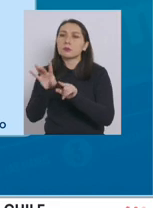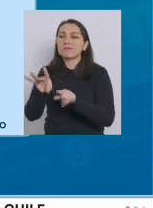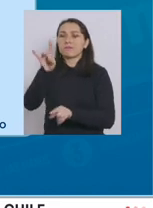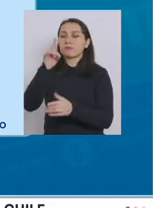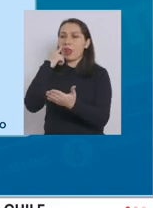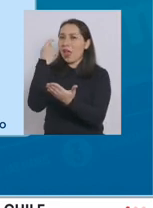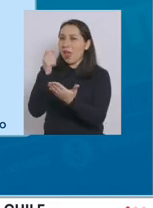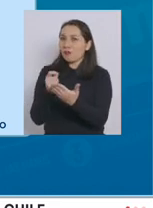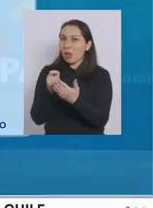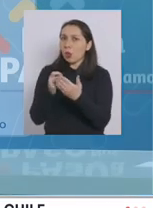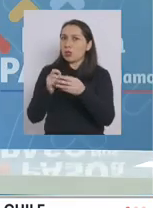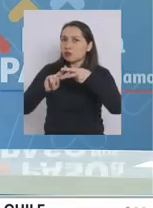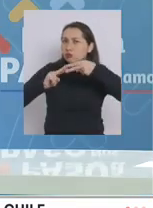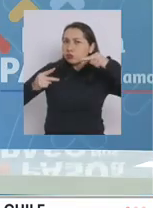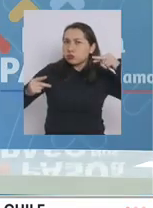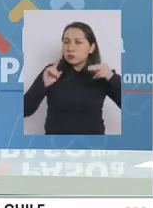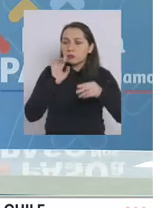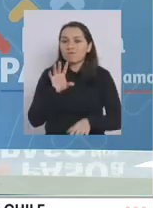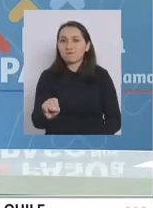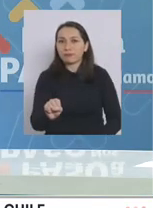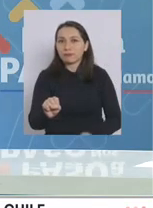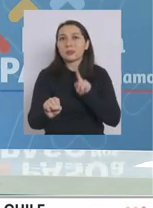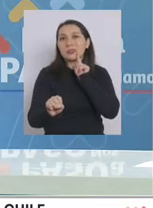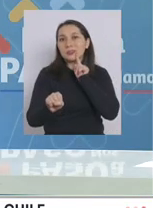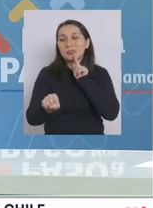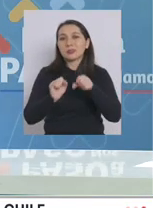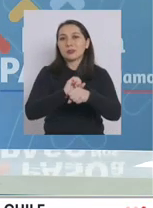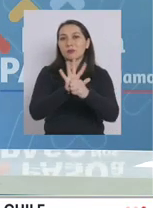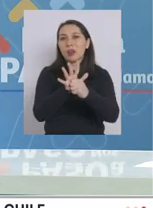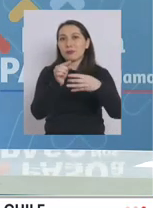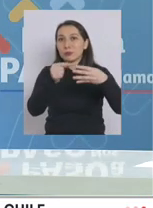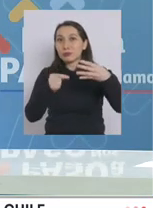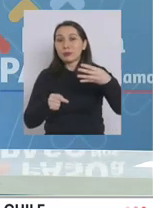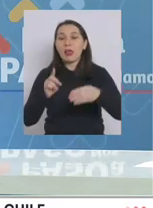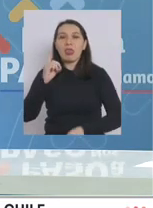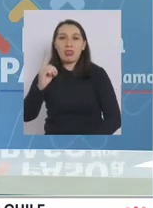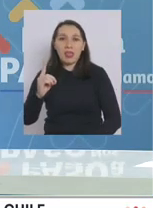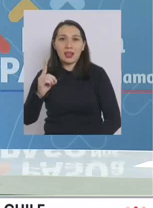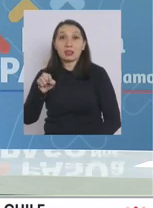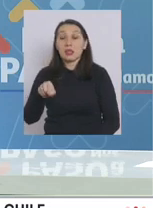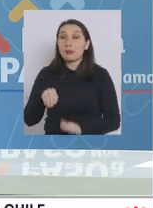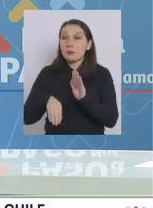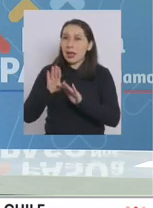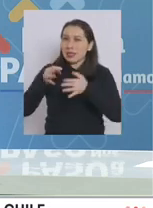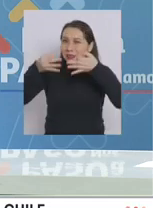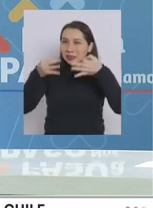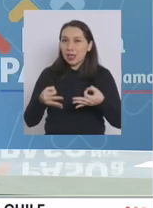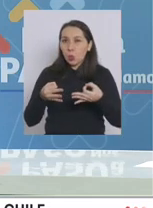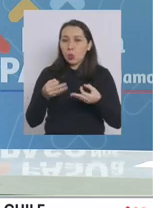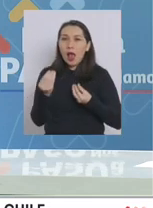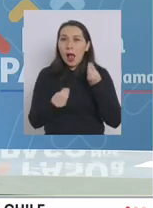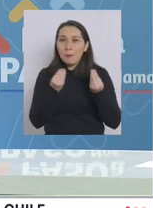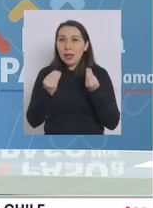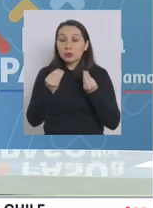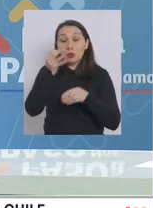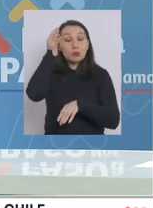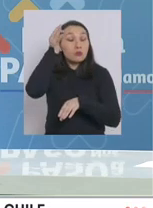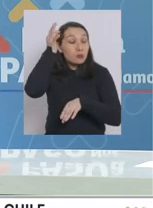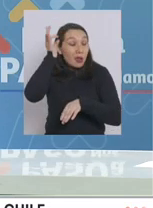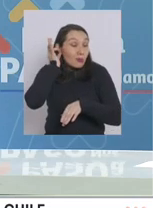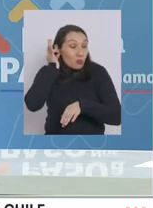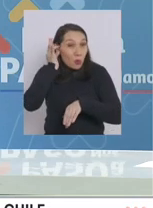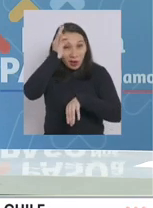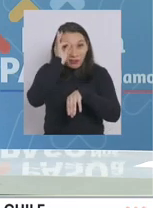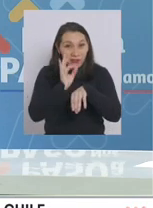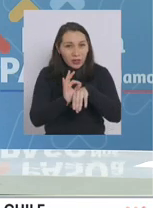evaluación genómica, la cual identificó la variante Delta. Para mayor precisión con respecto a este caso y todo